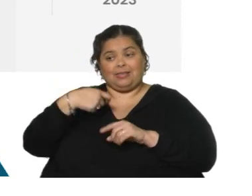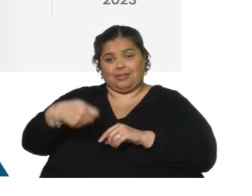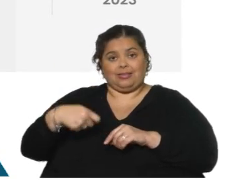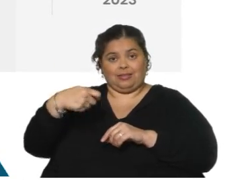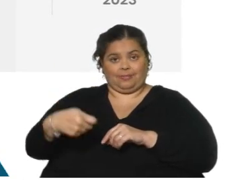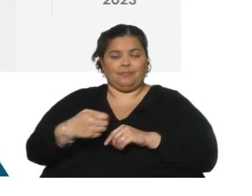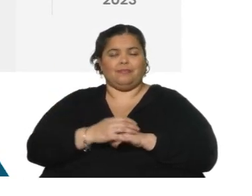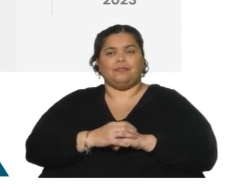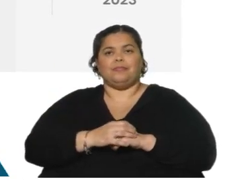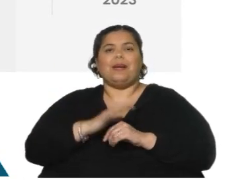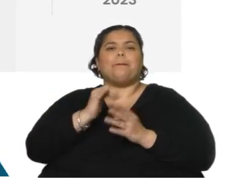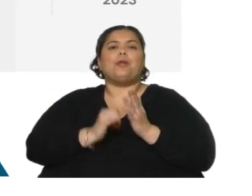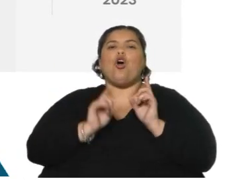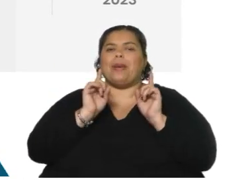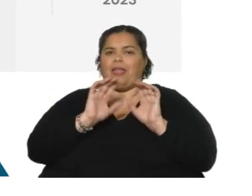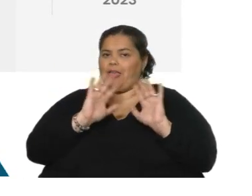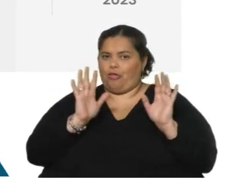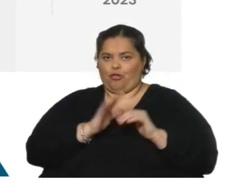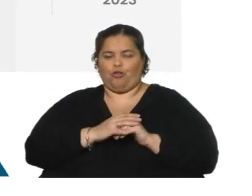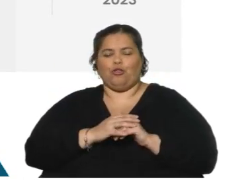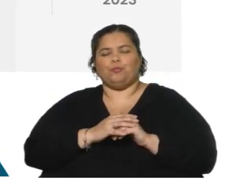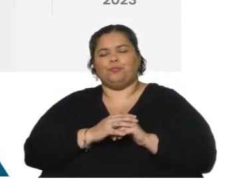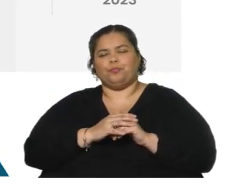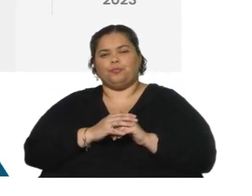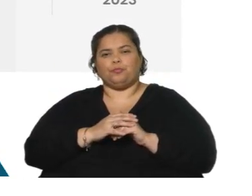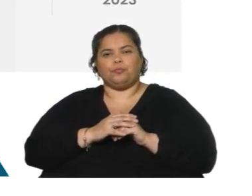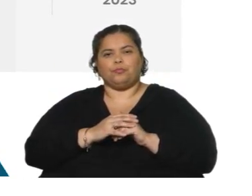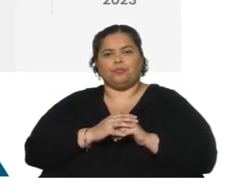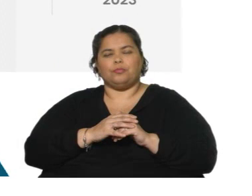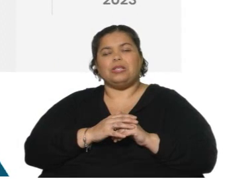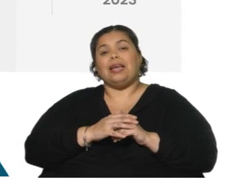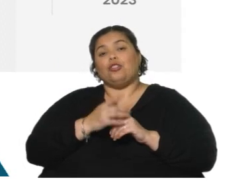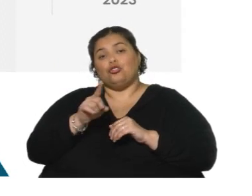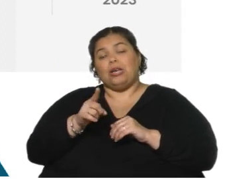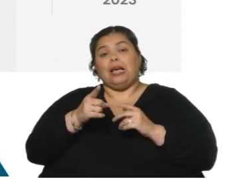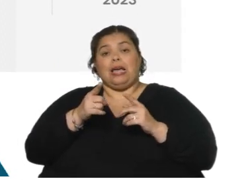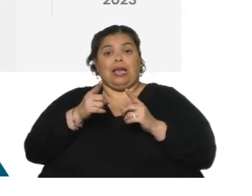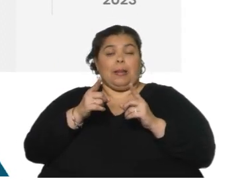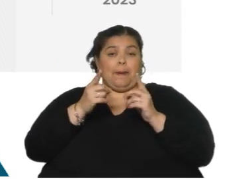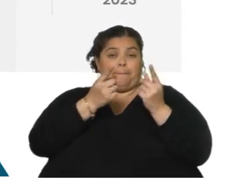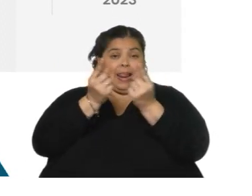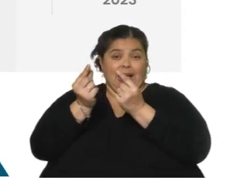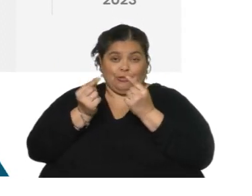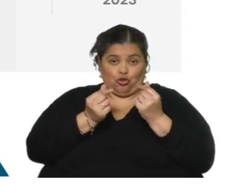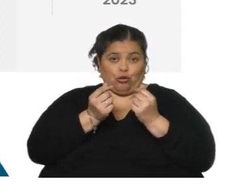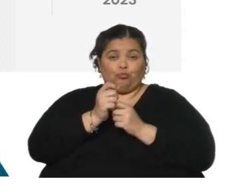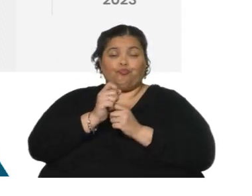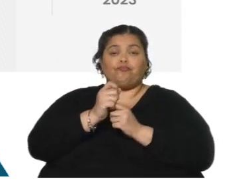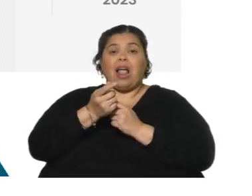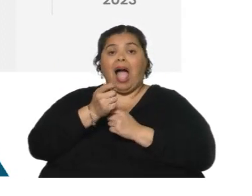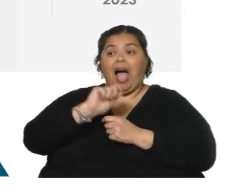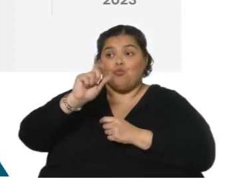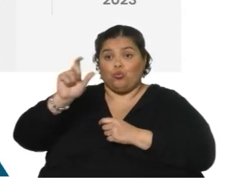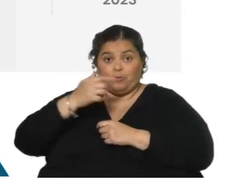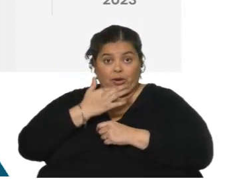sostenida y quitarle la volatilidad del dato mes a mes. Ahora, si hablamos de precios que se ajustan, como pueden ser los alquileres,